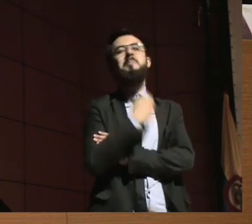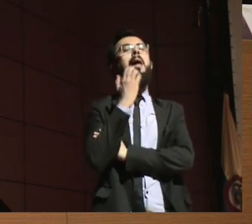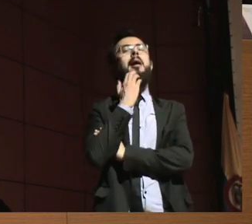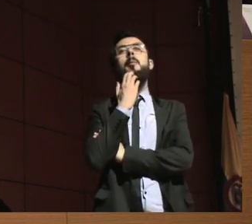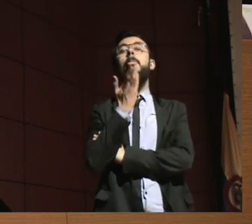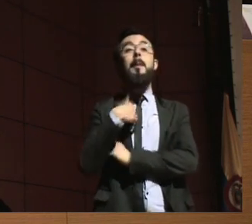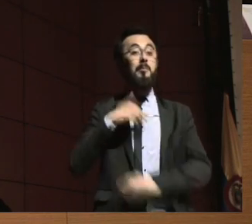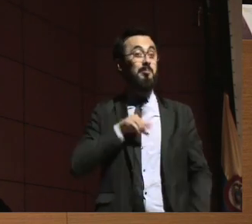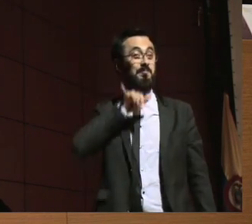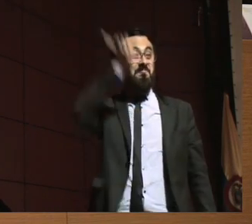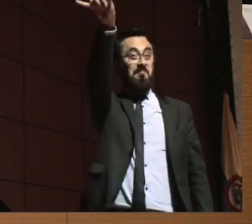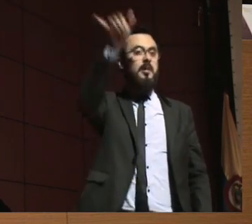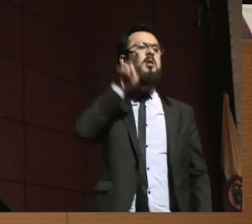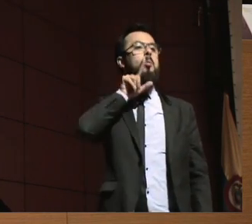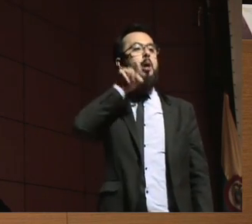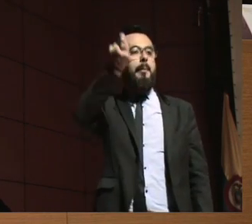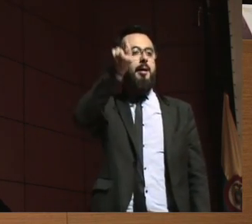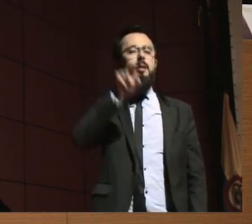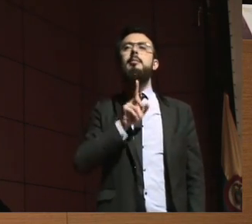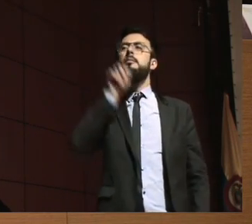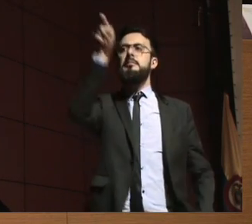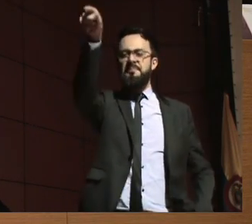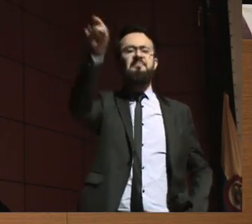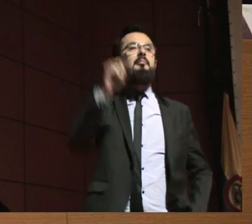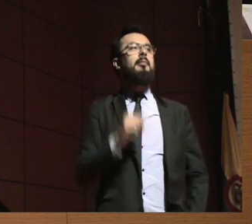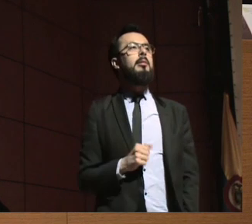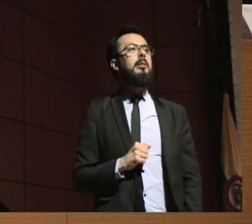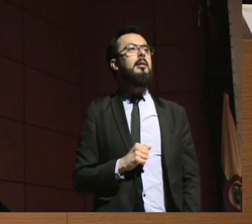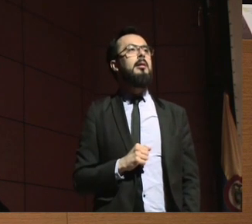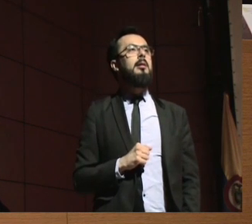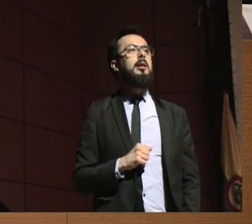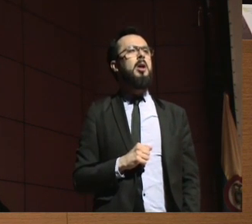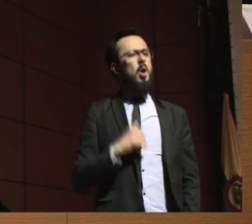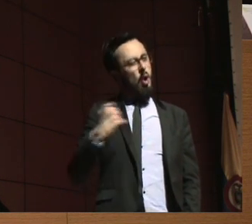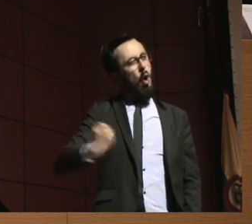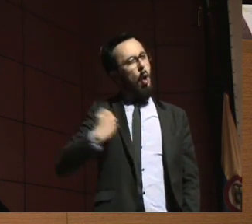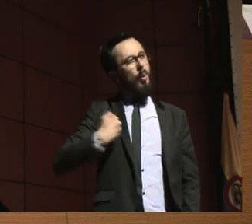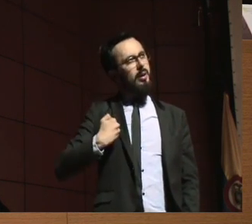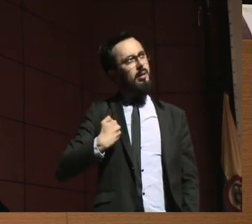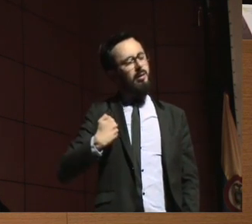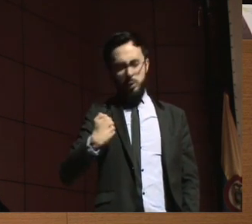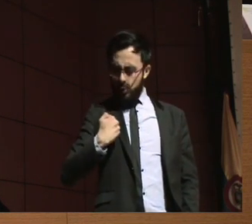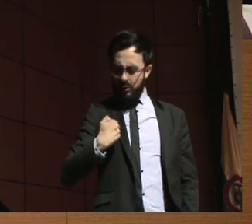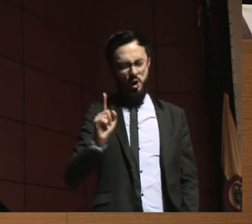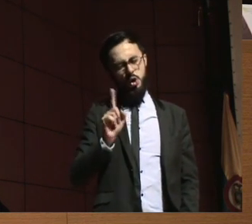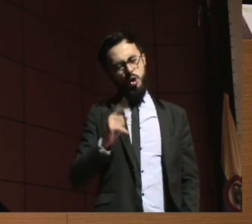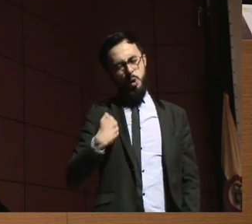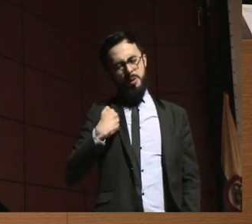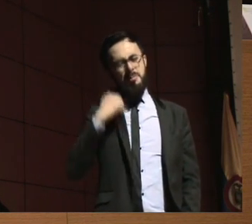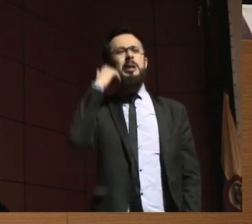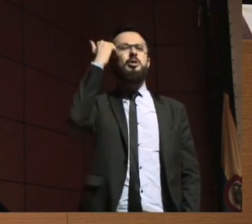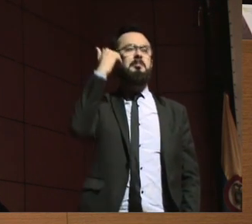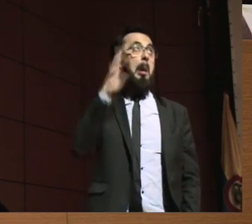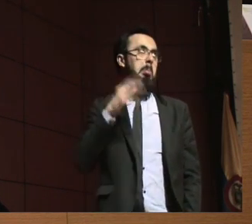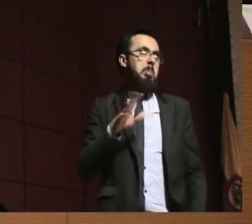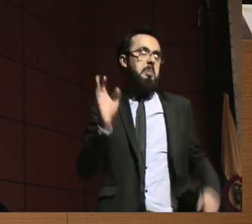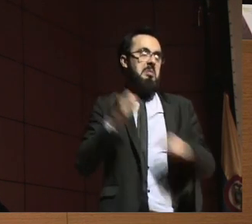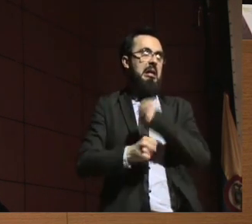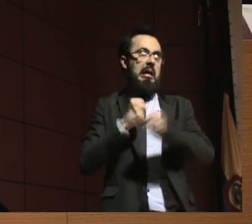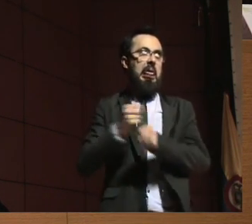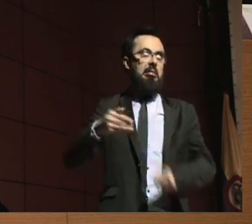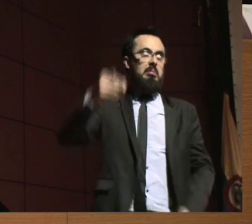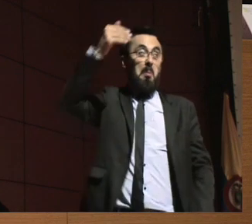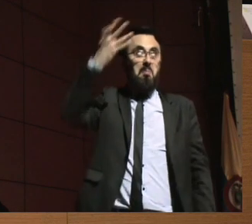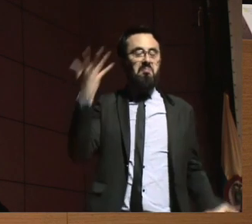Bucaramanga, había un joven, bueno, creo que no era tan joven, tenía como, bueno, en fin, no recuerdo cuántos años tenía,